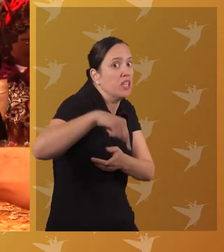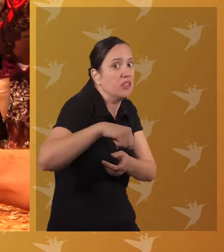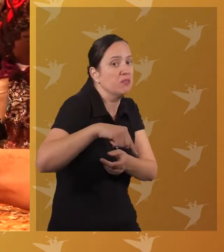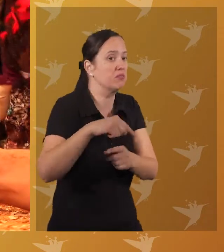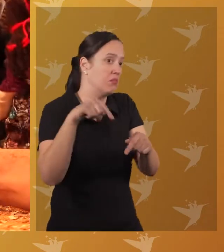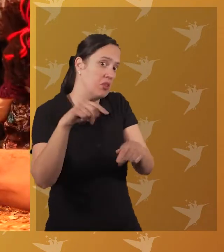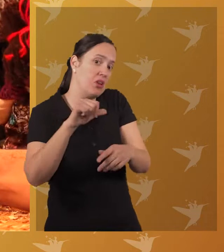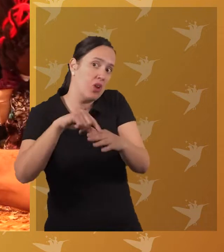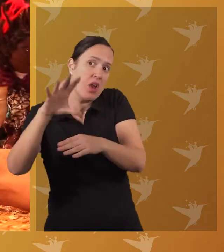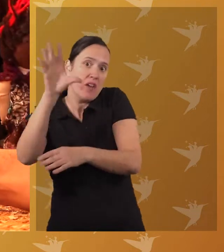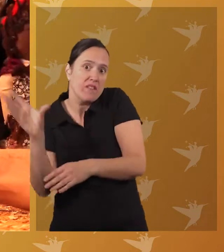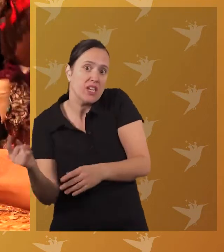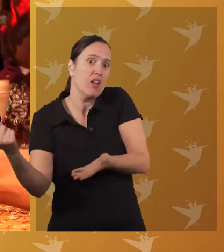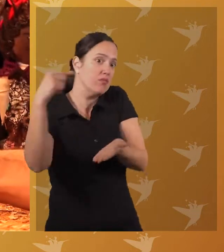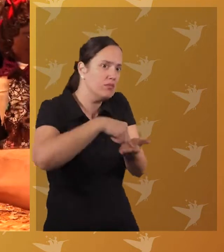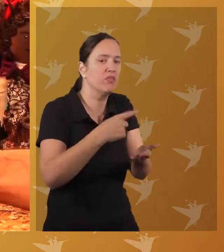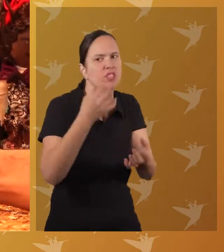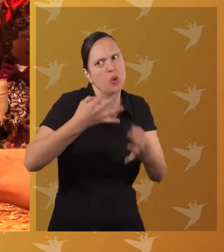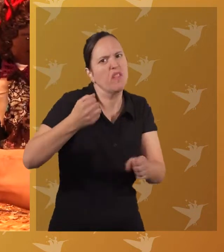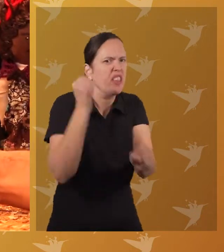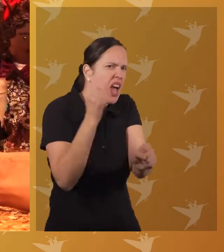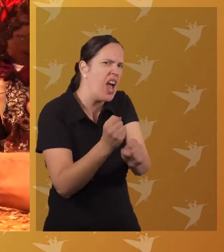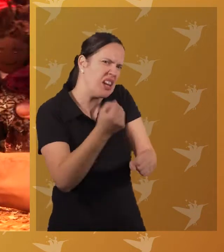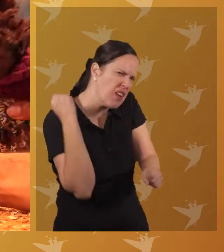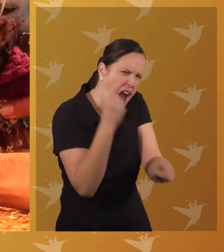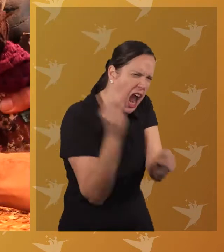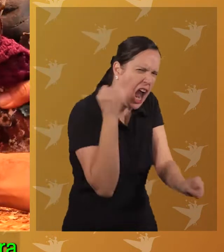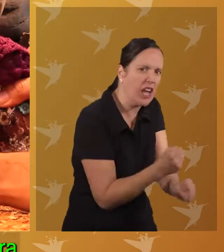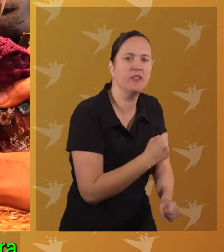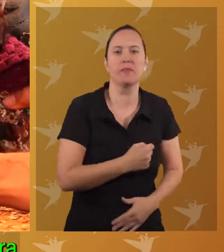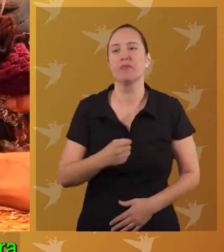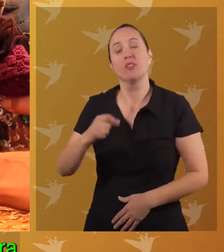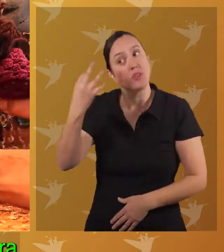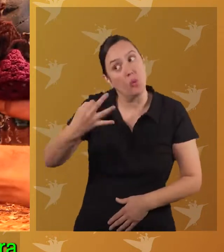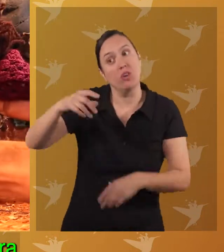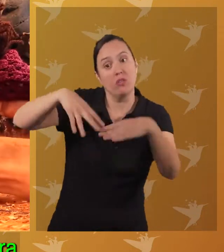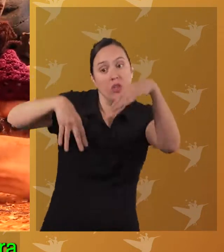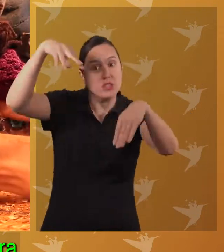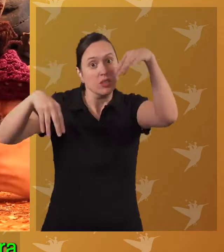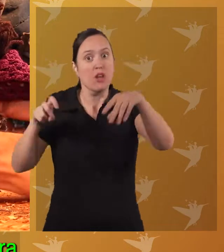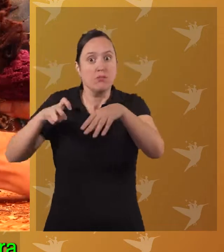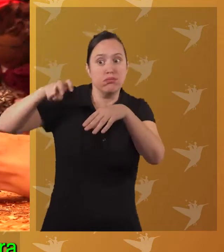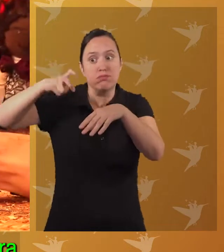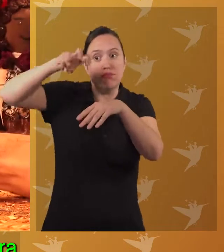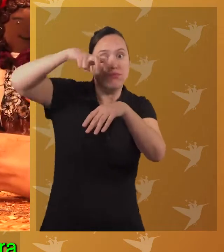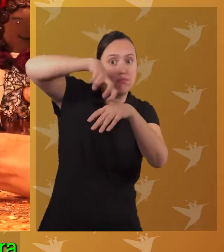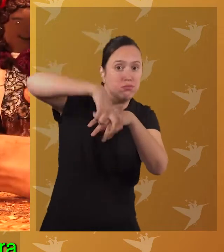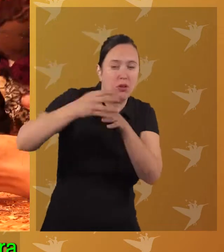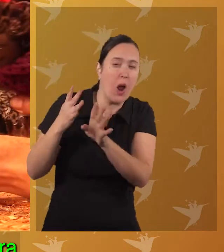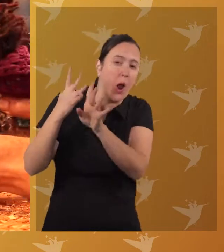fuertes desde Angola. Seguro que aguantarán el trabajo duro, señor. Eso sí, tendrán que cruzar la cordillera con las molas